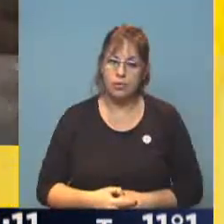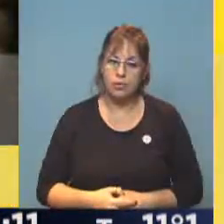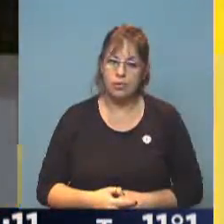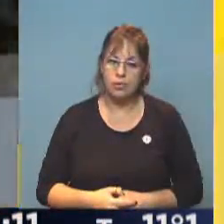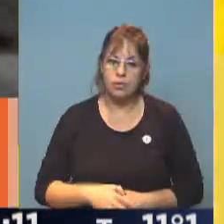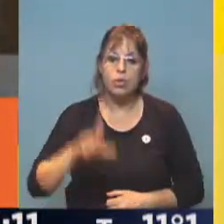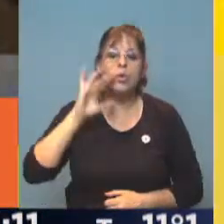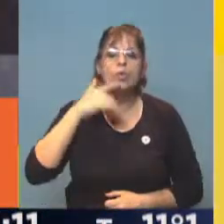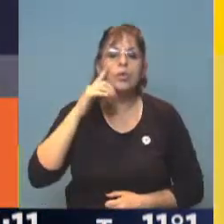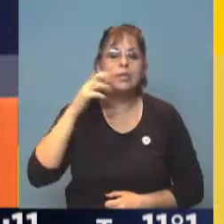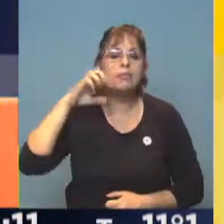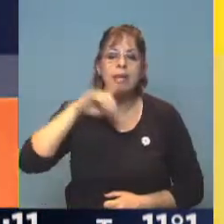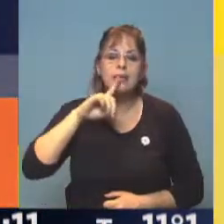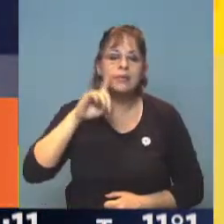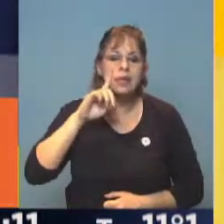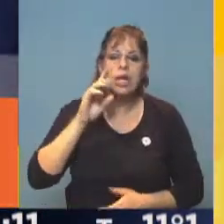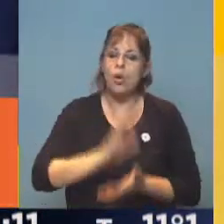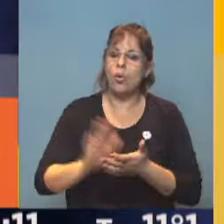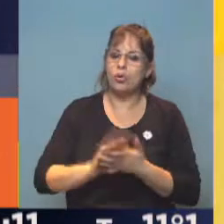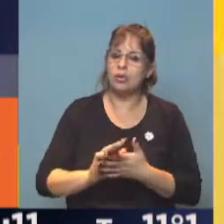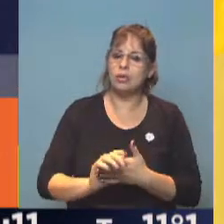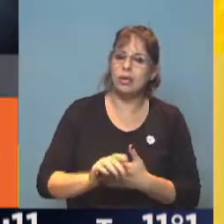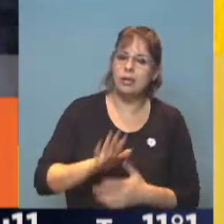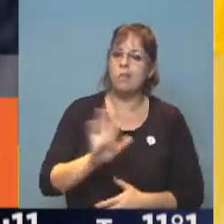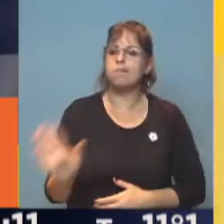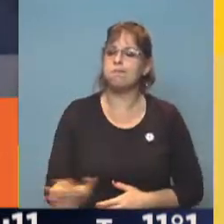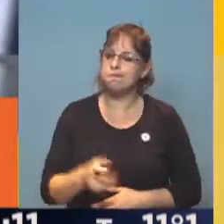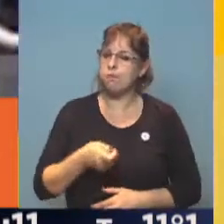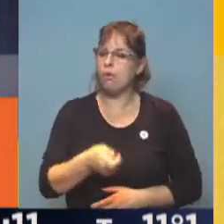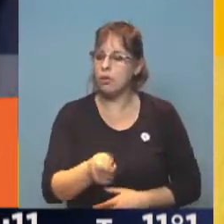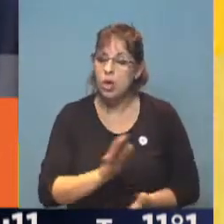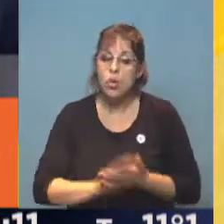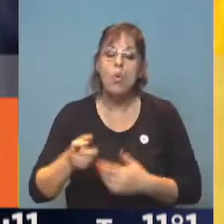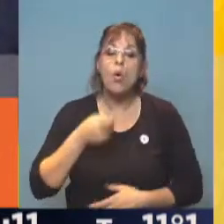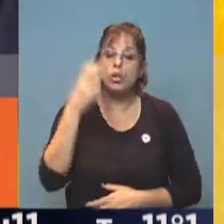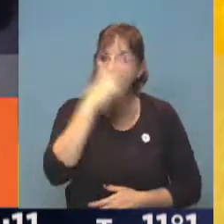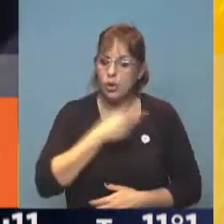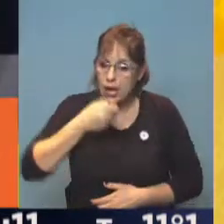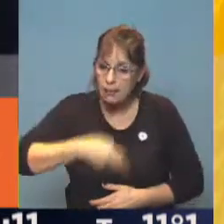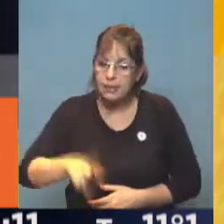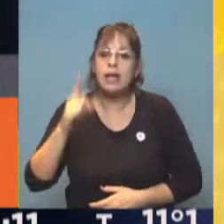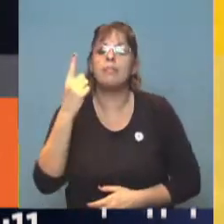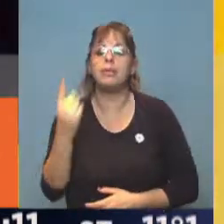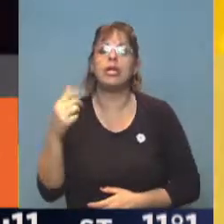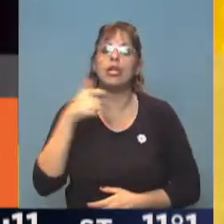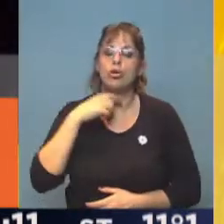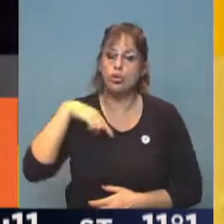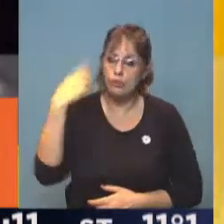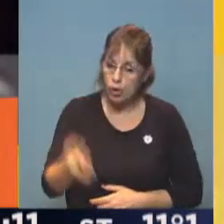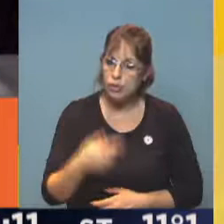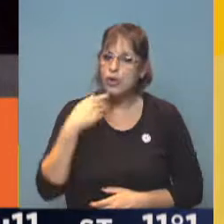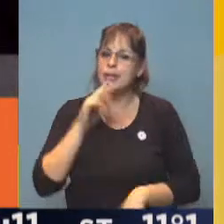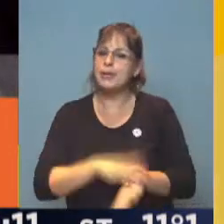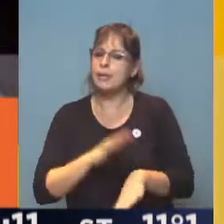Luis Pati, otra vez en el banquillo. El nuevo juicio oral comenzará el 1 de agosto. Se lo